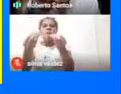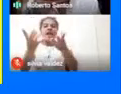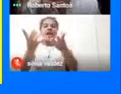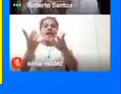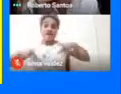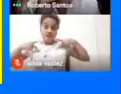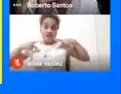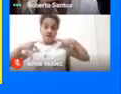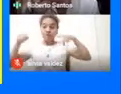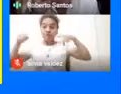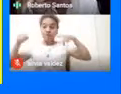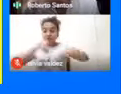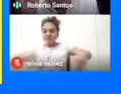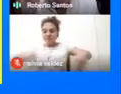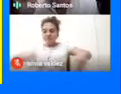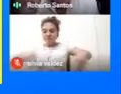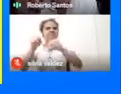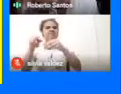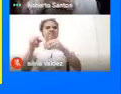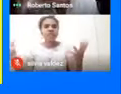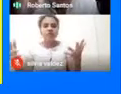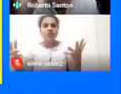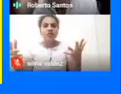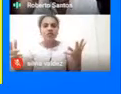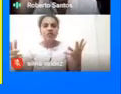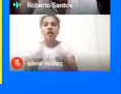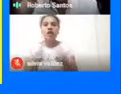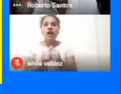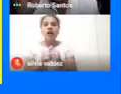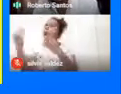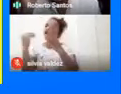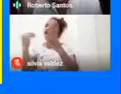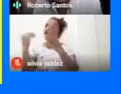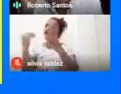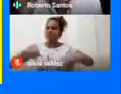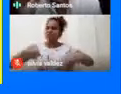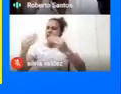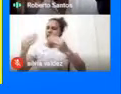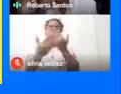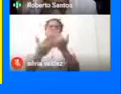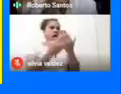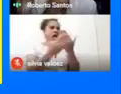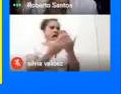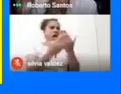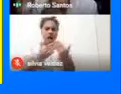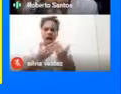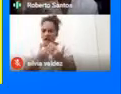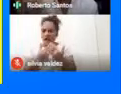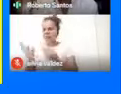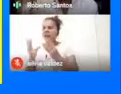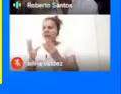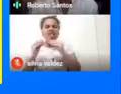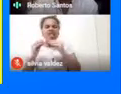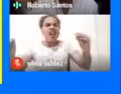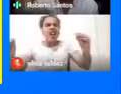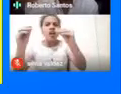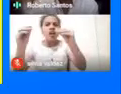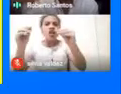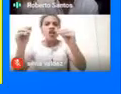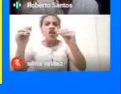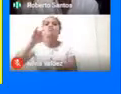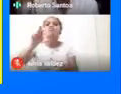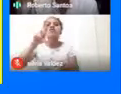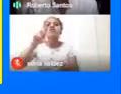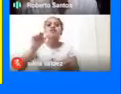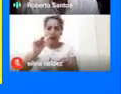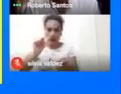está Hablando Todo el tiempo A través De los nombres Muisca Y en ese sentido La ruta